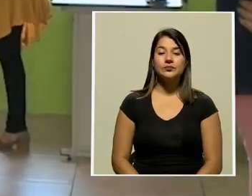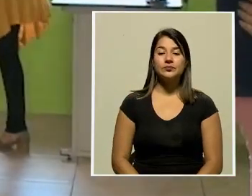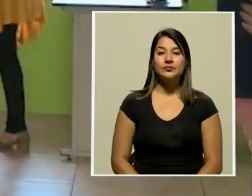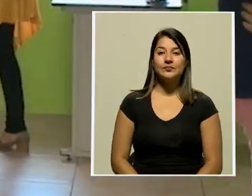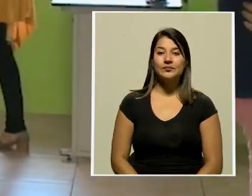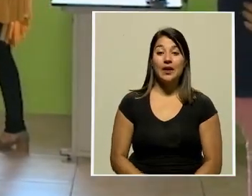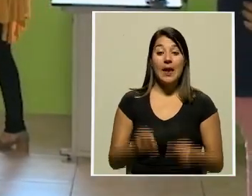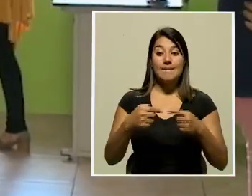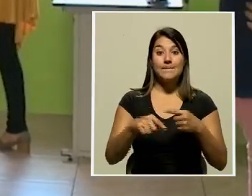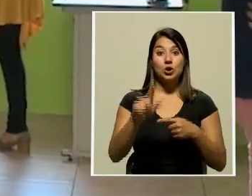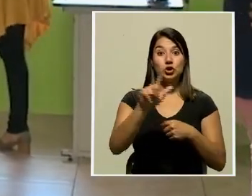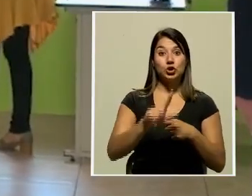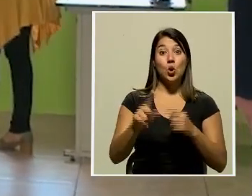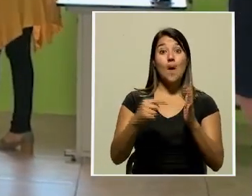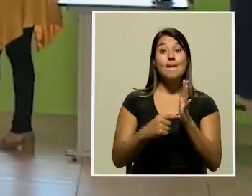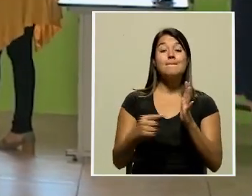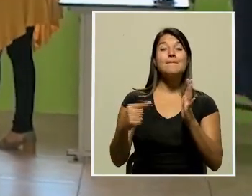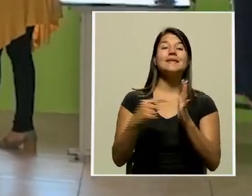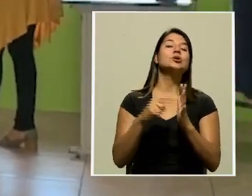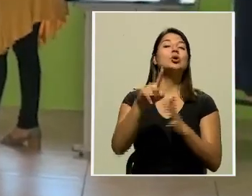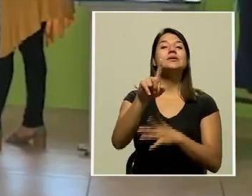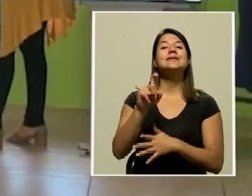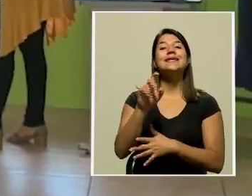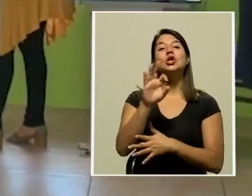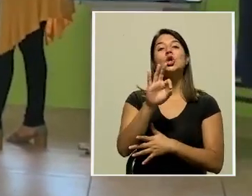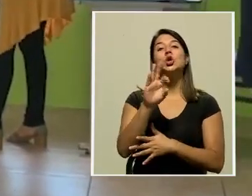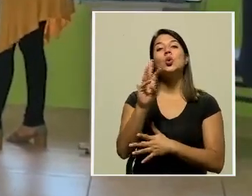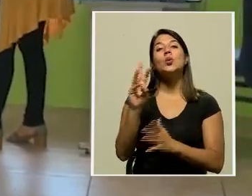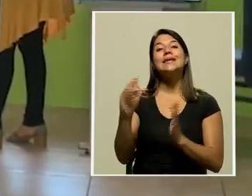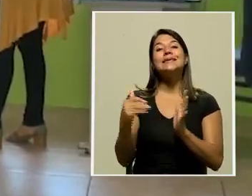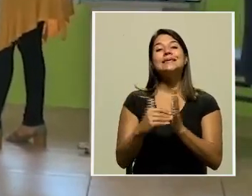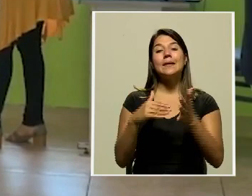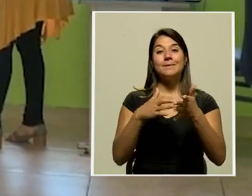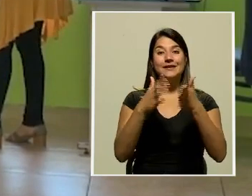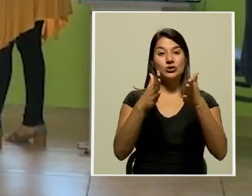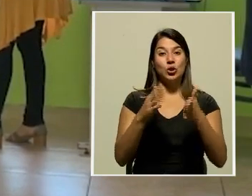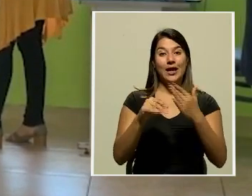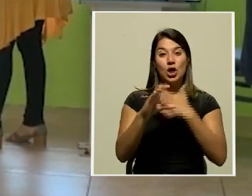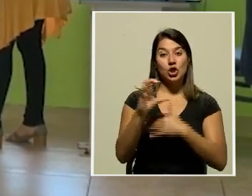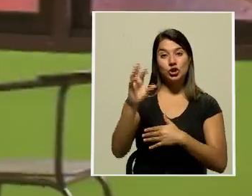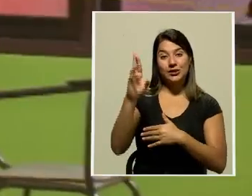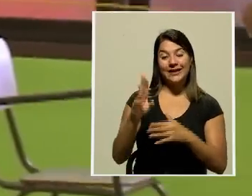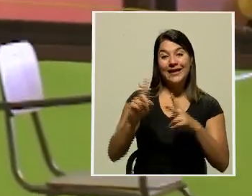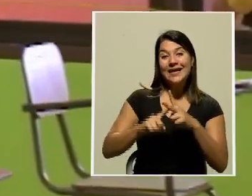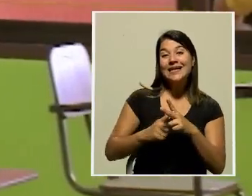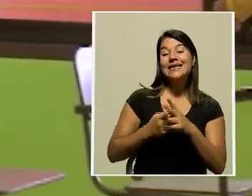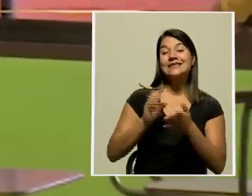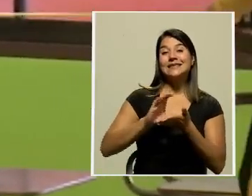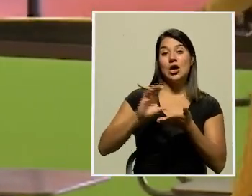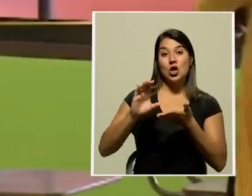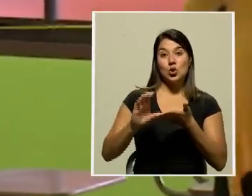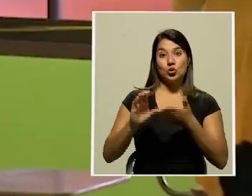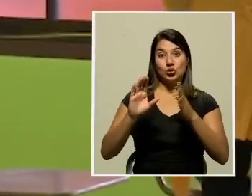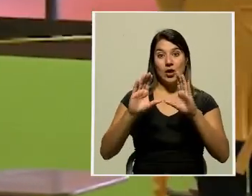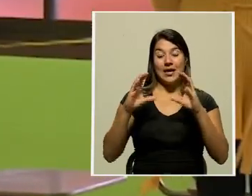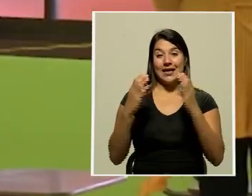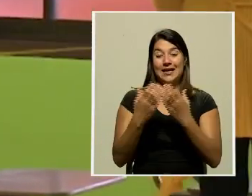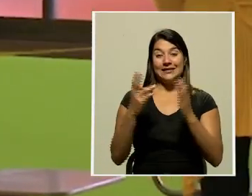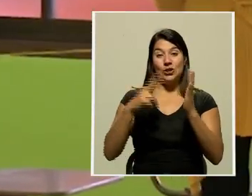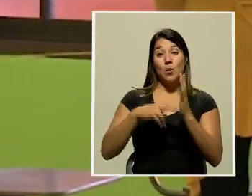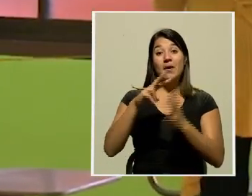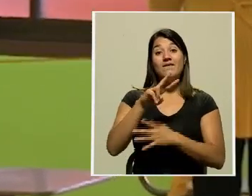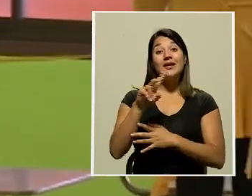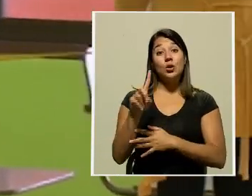Este lunes, un millón 196 mil estudiantes de todo el país iniciarán el curso lectivo 2021 con una nueva